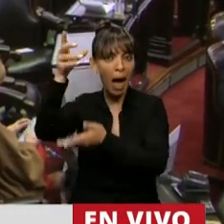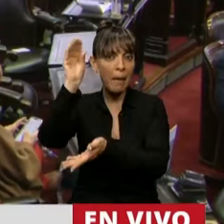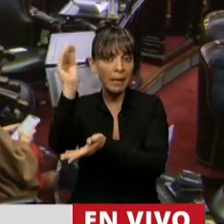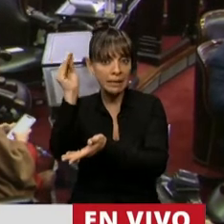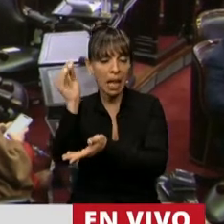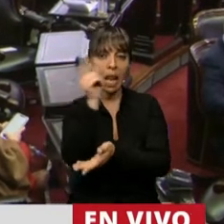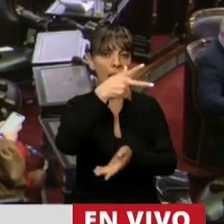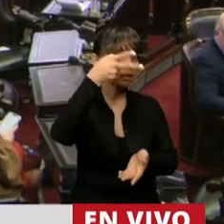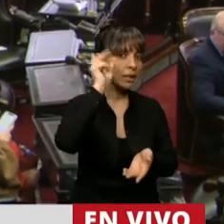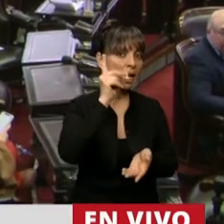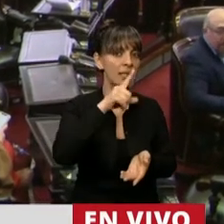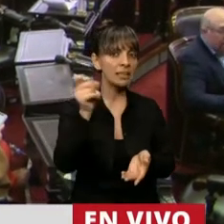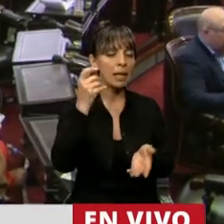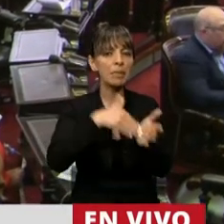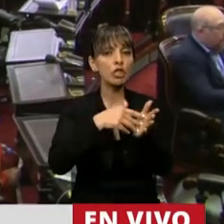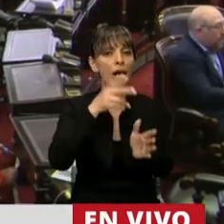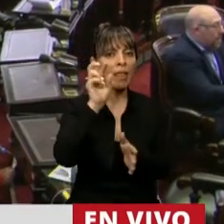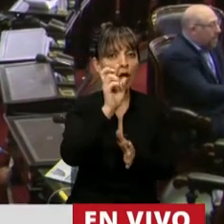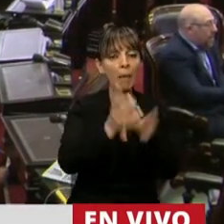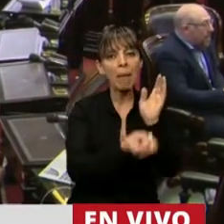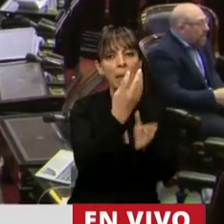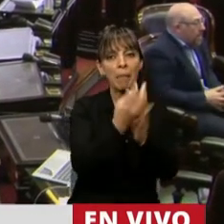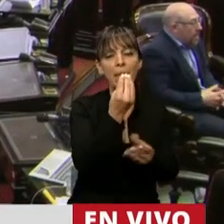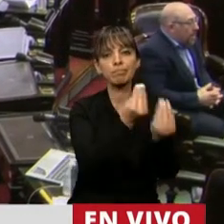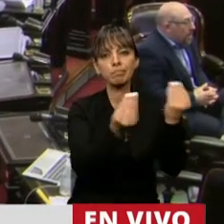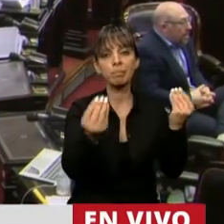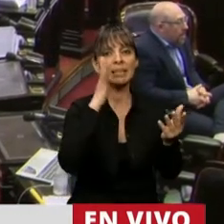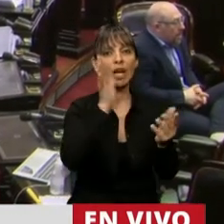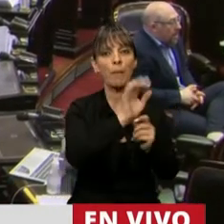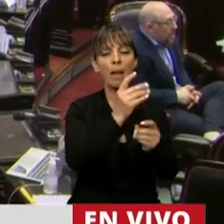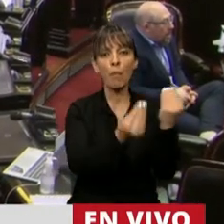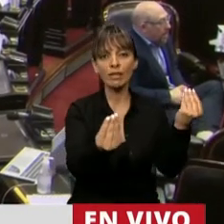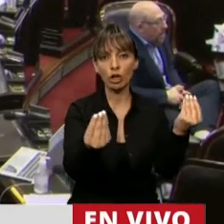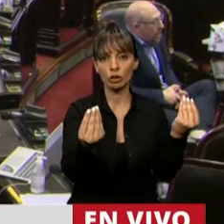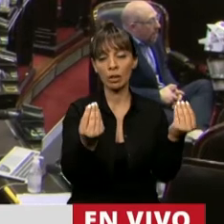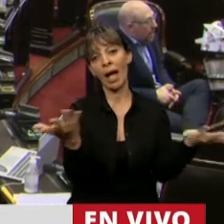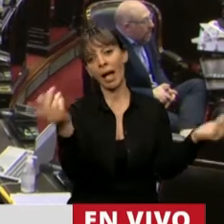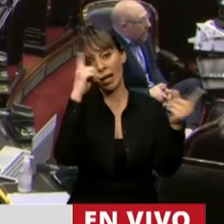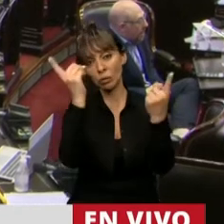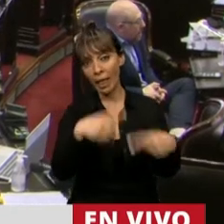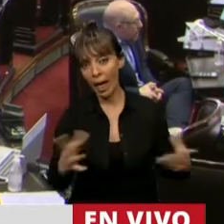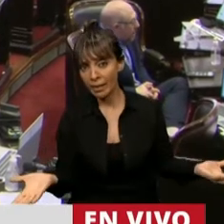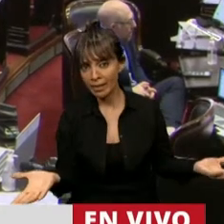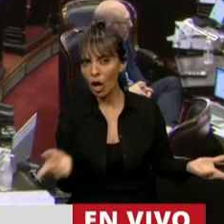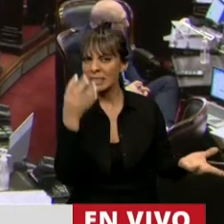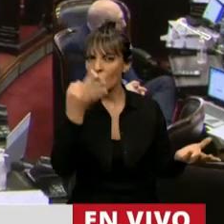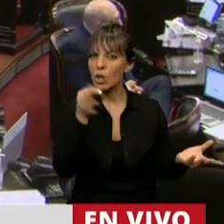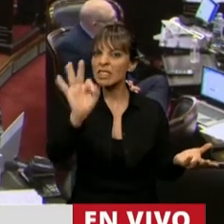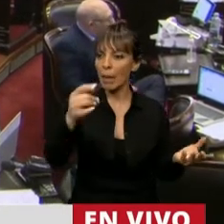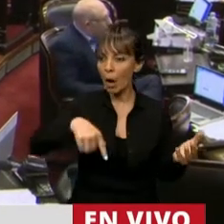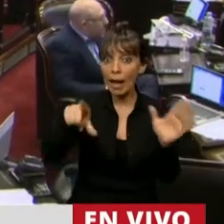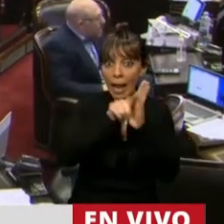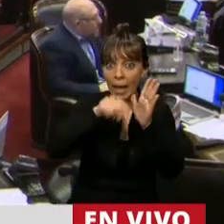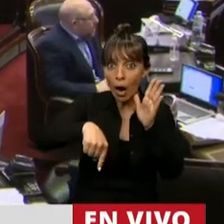Está invirtiendo 100 millones de dólares y va a crear 5.000 puestos de trabajo. Qué casualidad, ¿no? Debe ser que se está enterando lo que estamos votando.